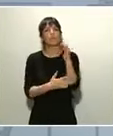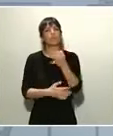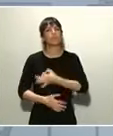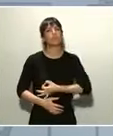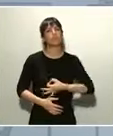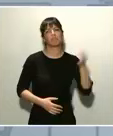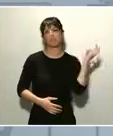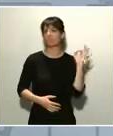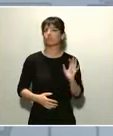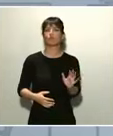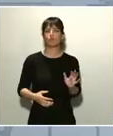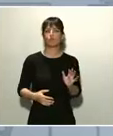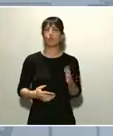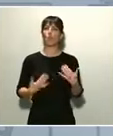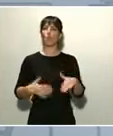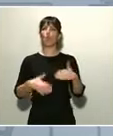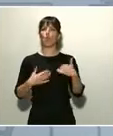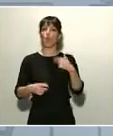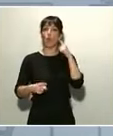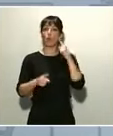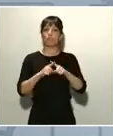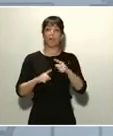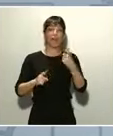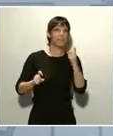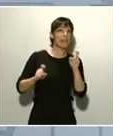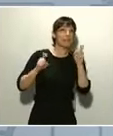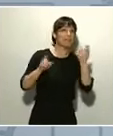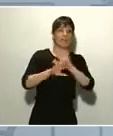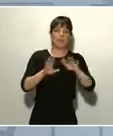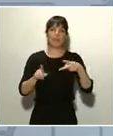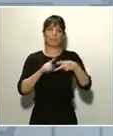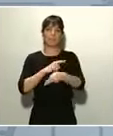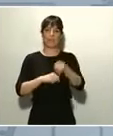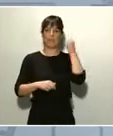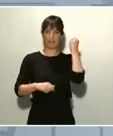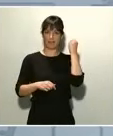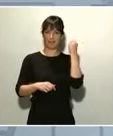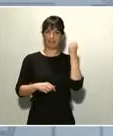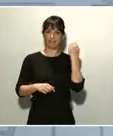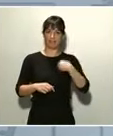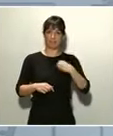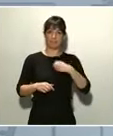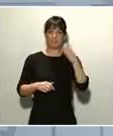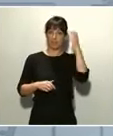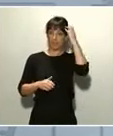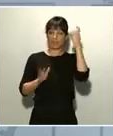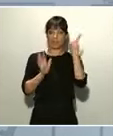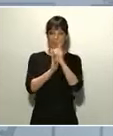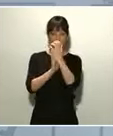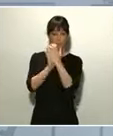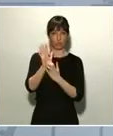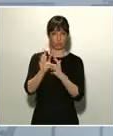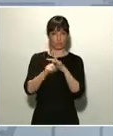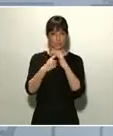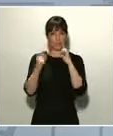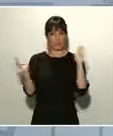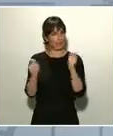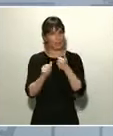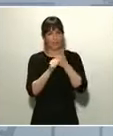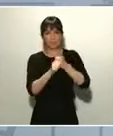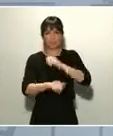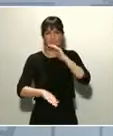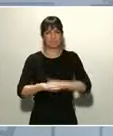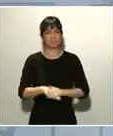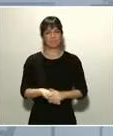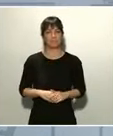desplazamientos que no son necesarios, en línea con lo recogido en el Real Decreto del Estado de Alarma. La instrucción